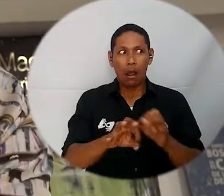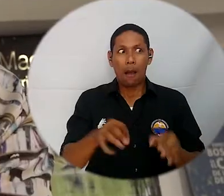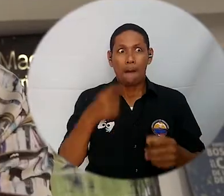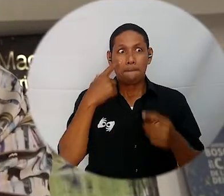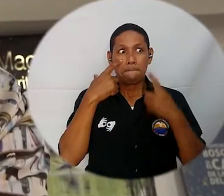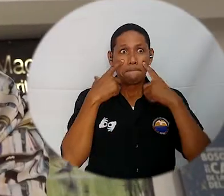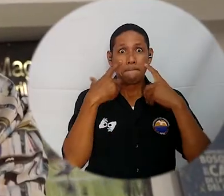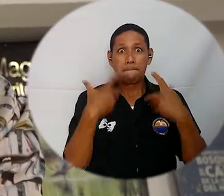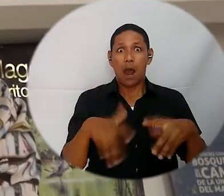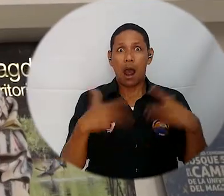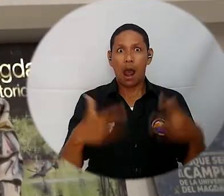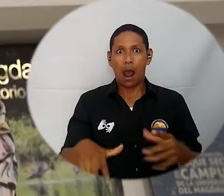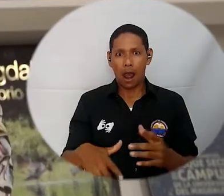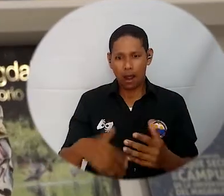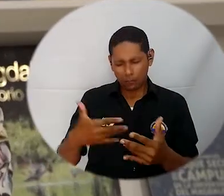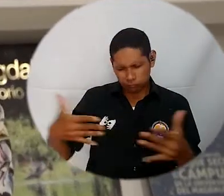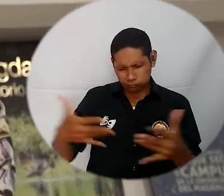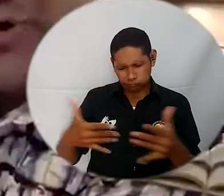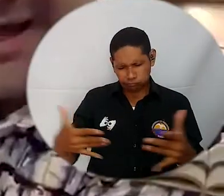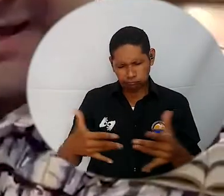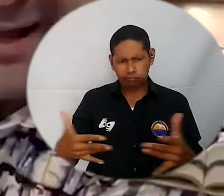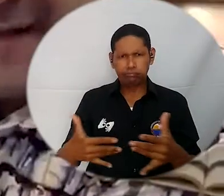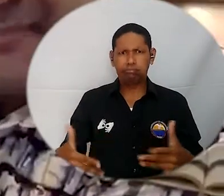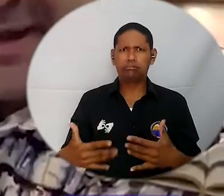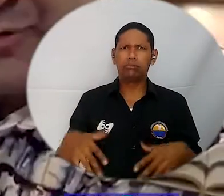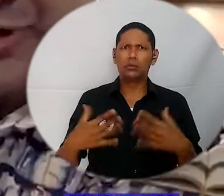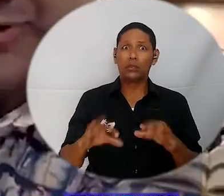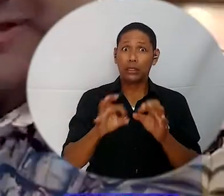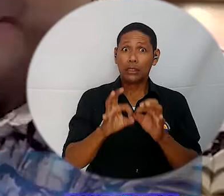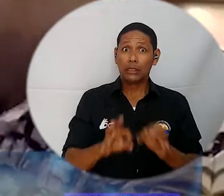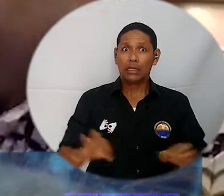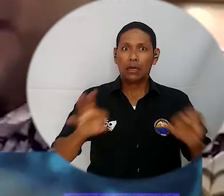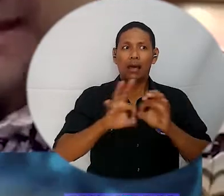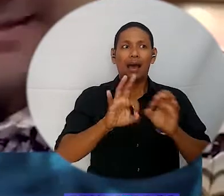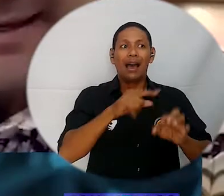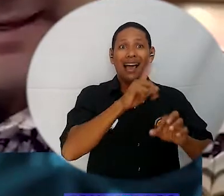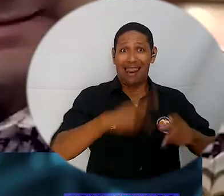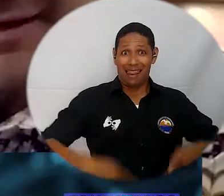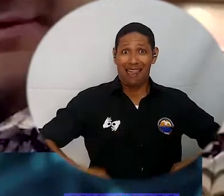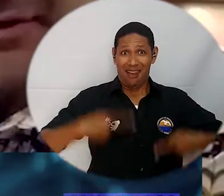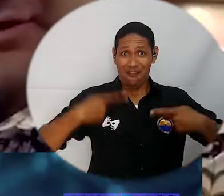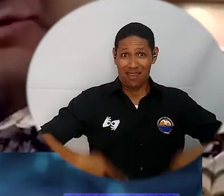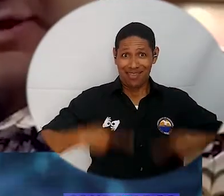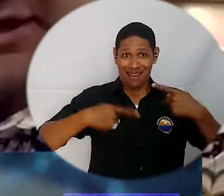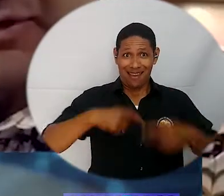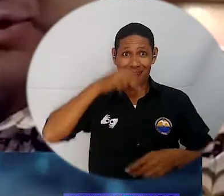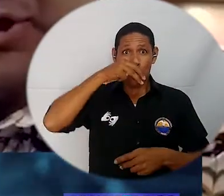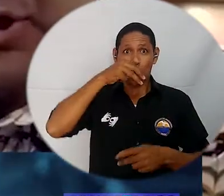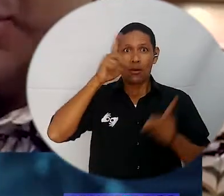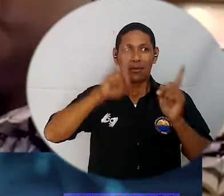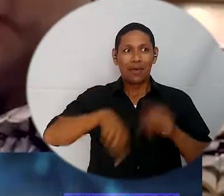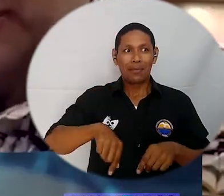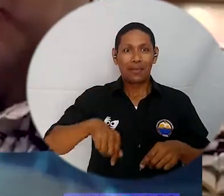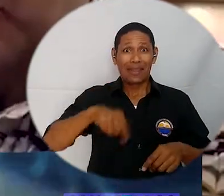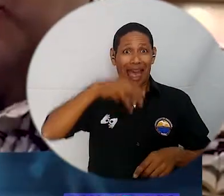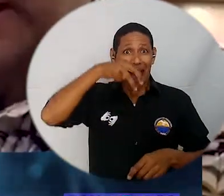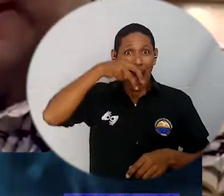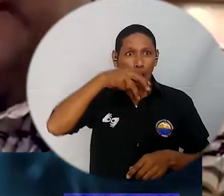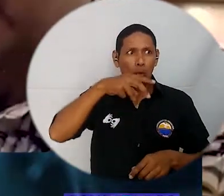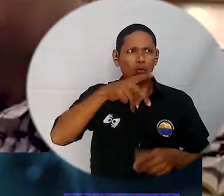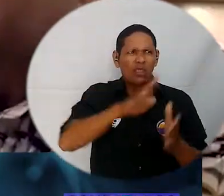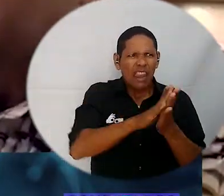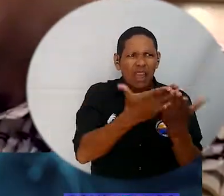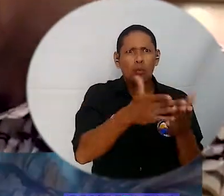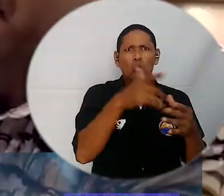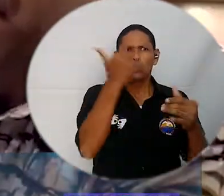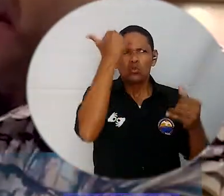Un libro que compila unos capítulos impresionantes en términos de contenido, sobre todo lo que